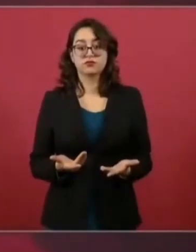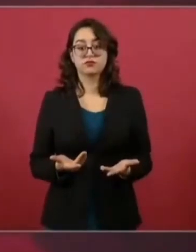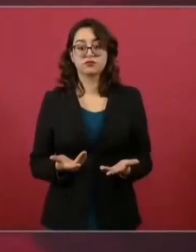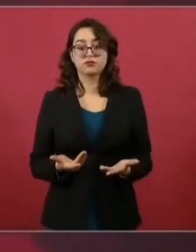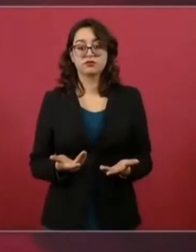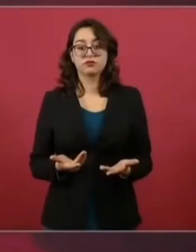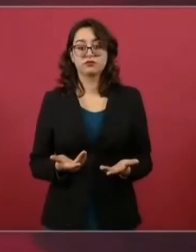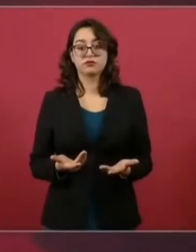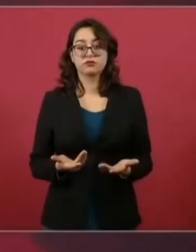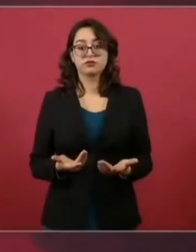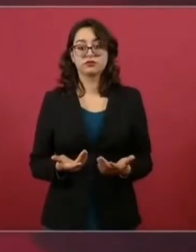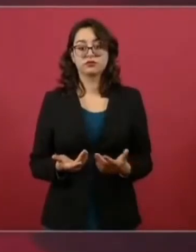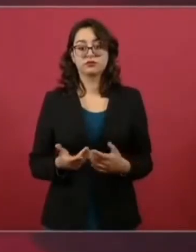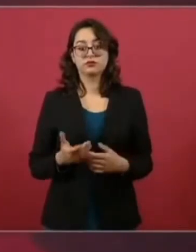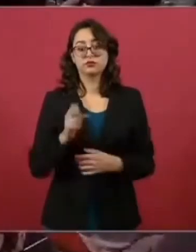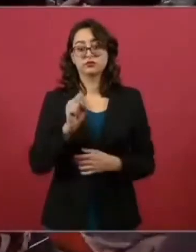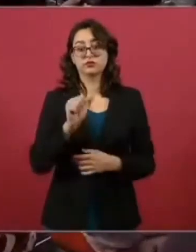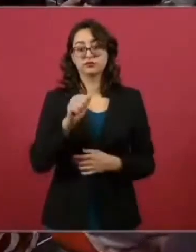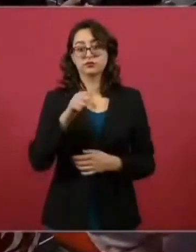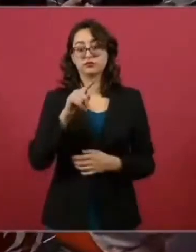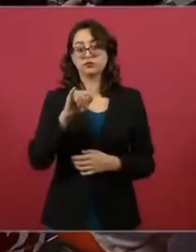Santiago Crín.